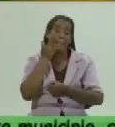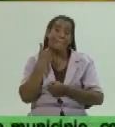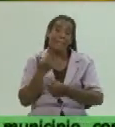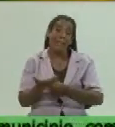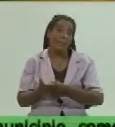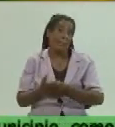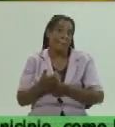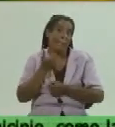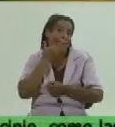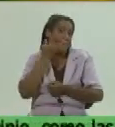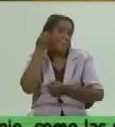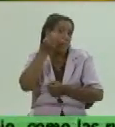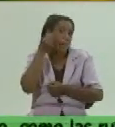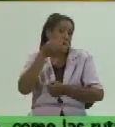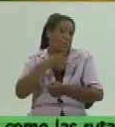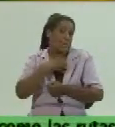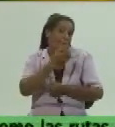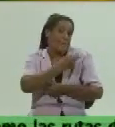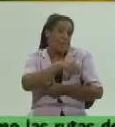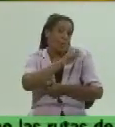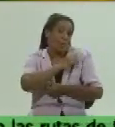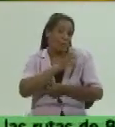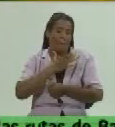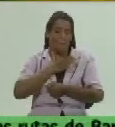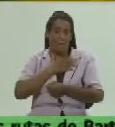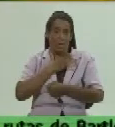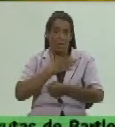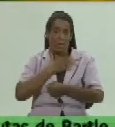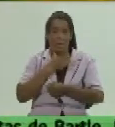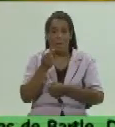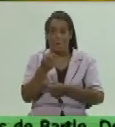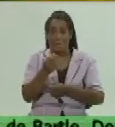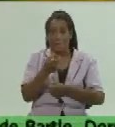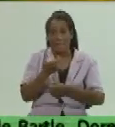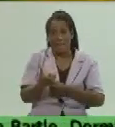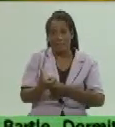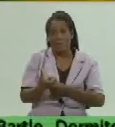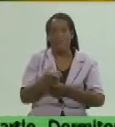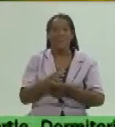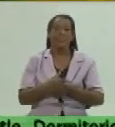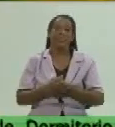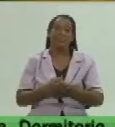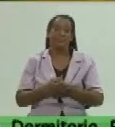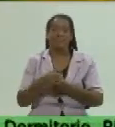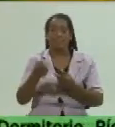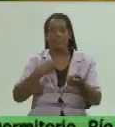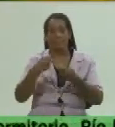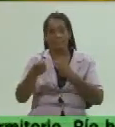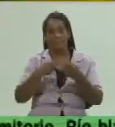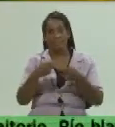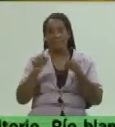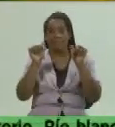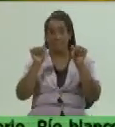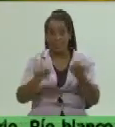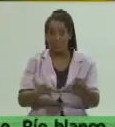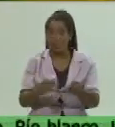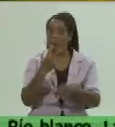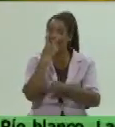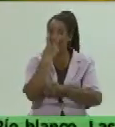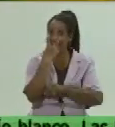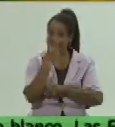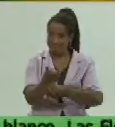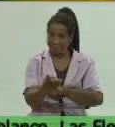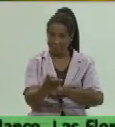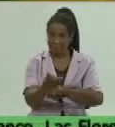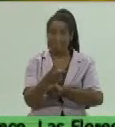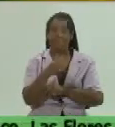preocupaciones que hoy tiene la población a partir de los propios precios que en este momento se están comercializando y es de las cuestiones que tenemos que atender yo